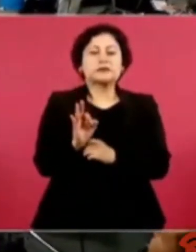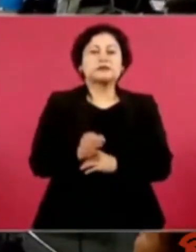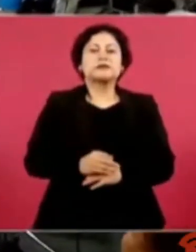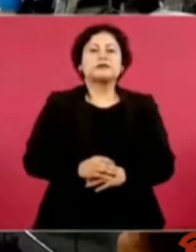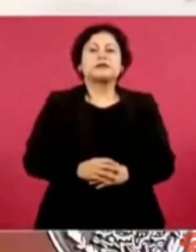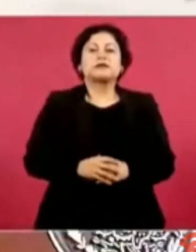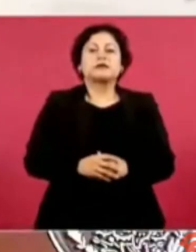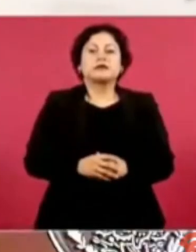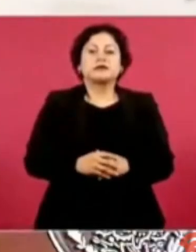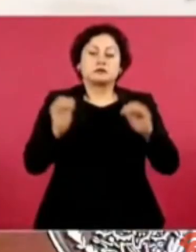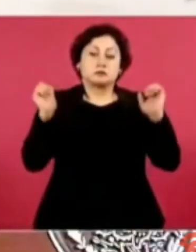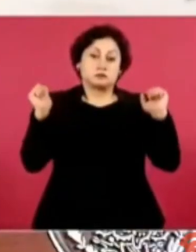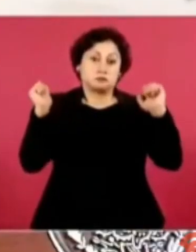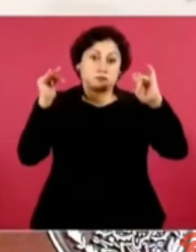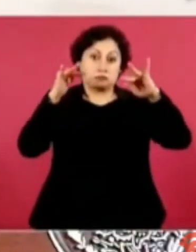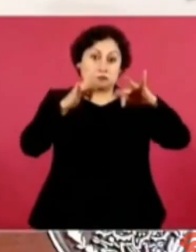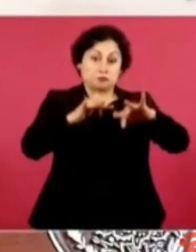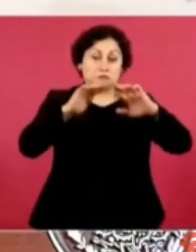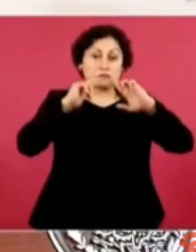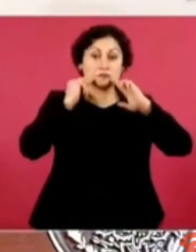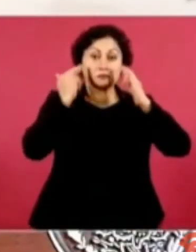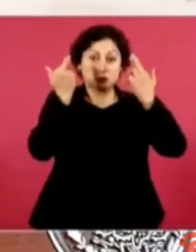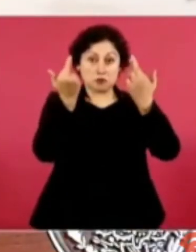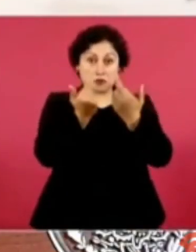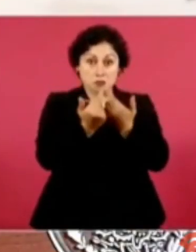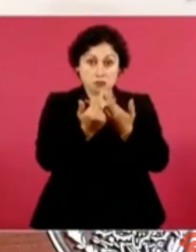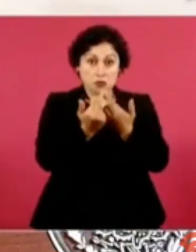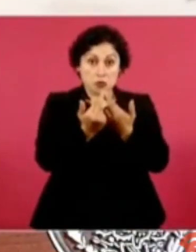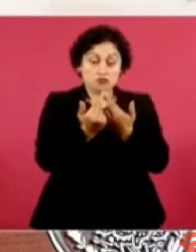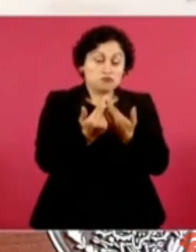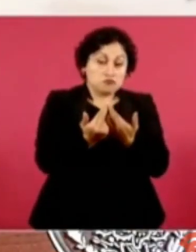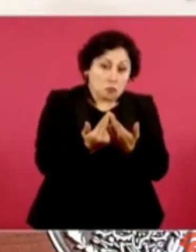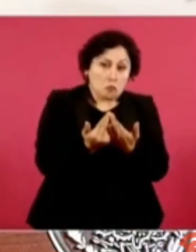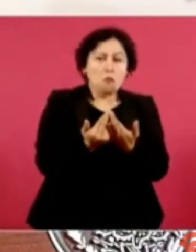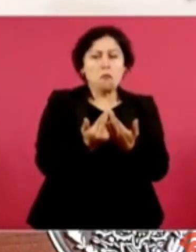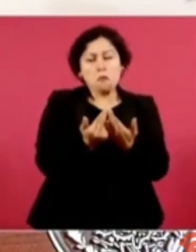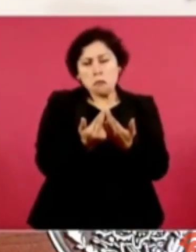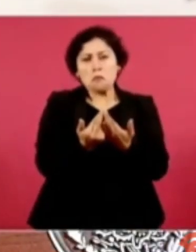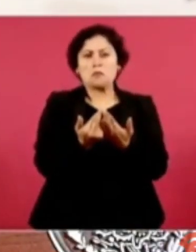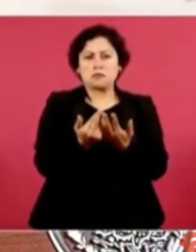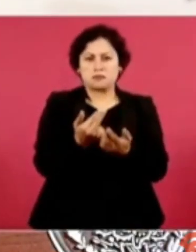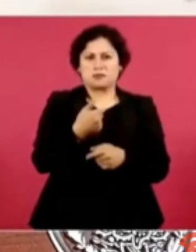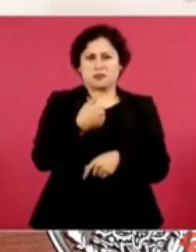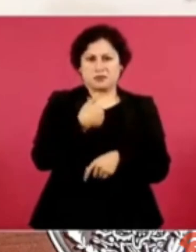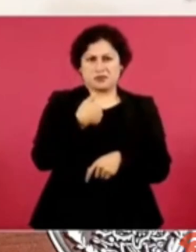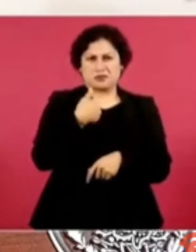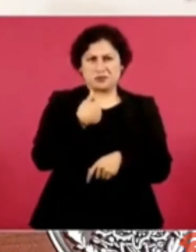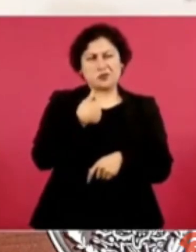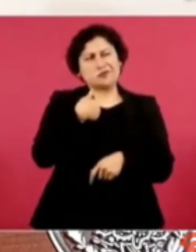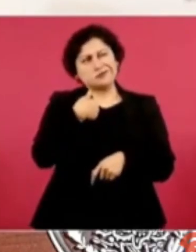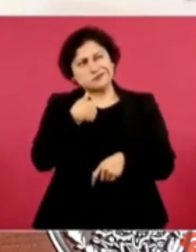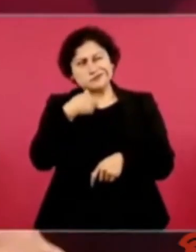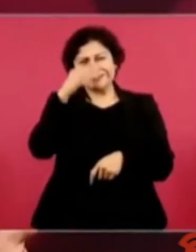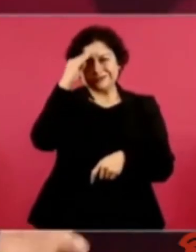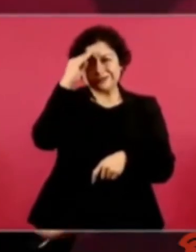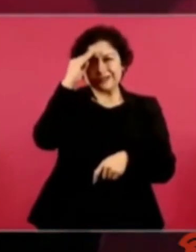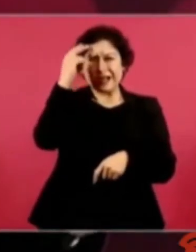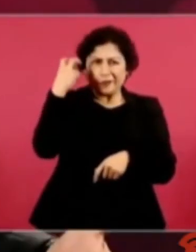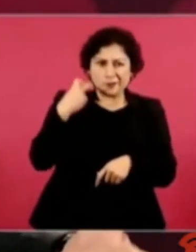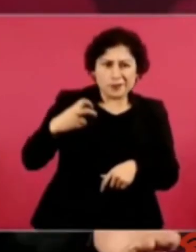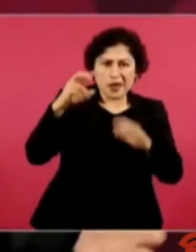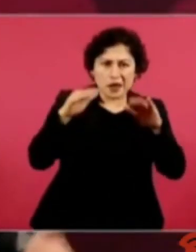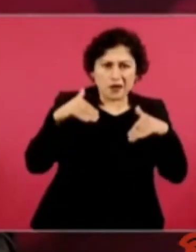cumbre no tengo pensado salir del país, es que ya